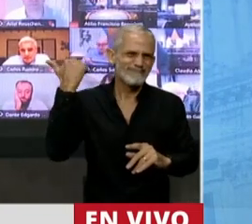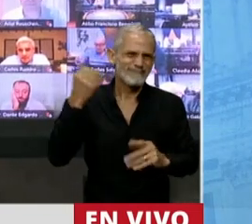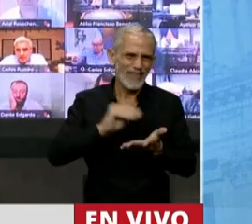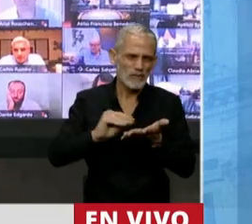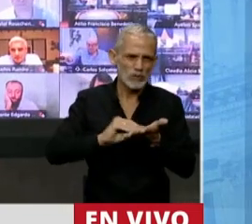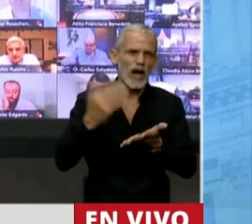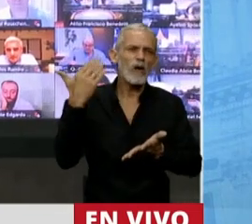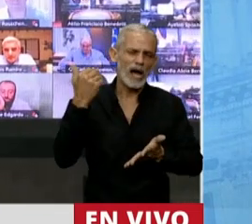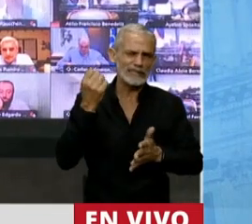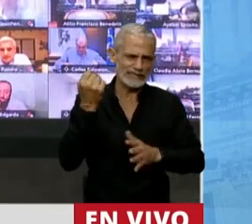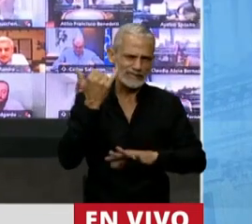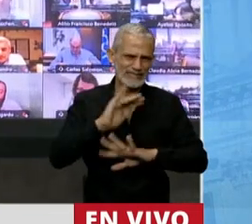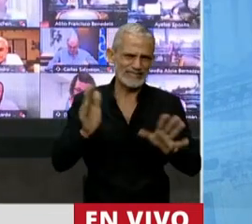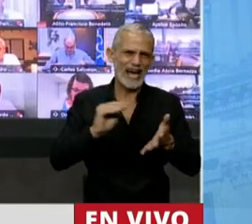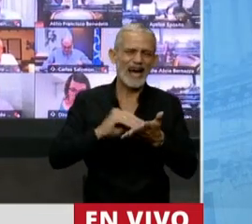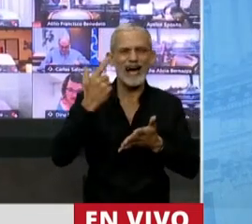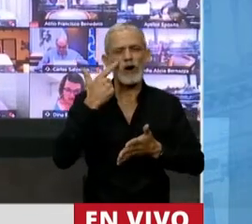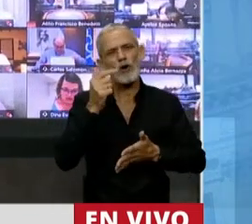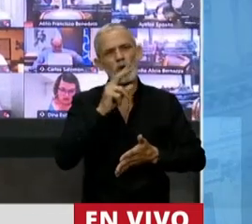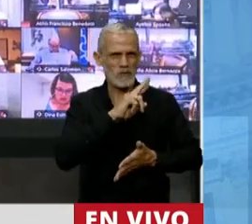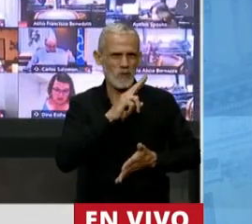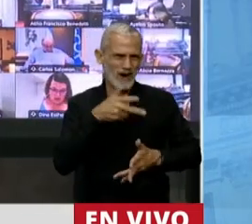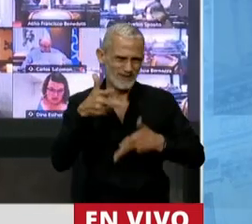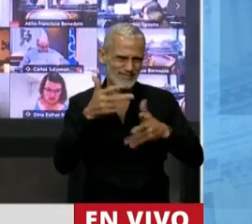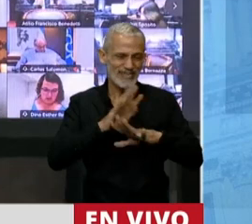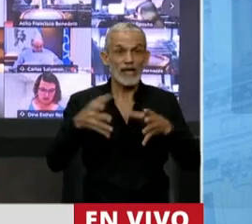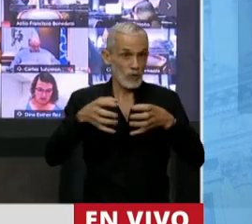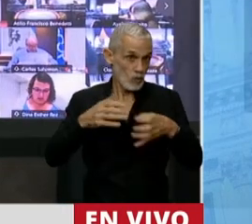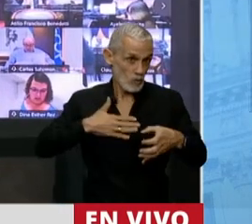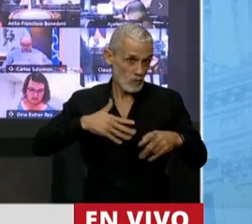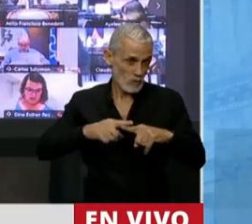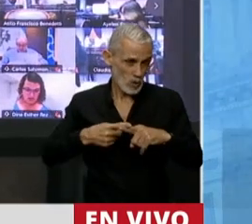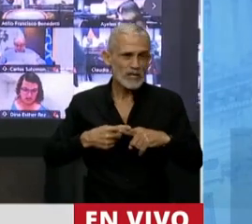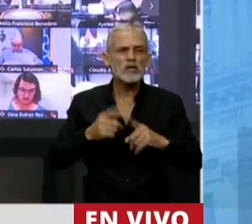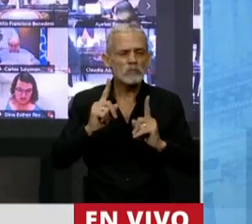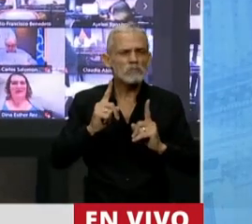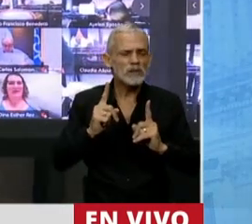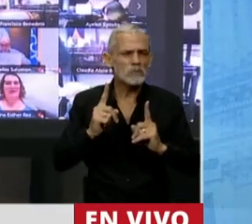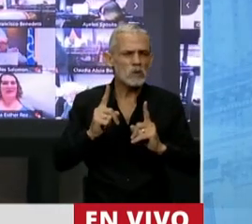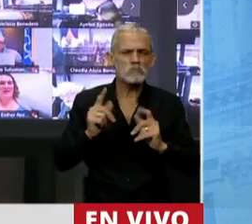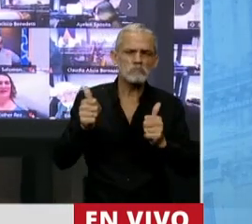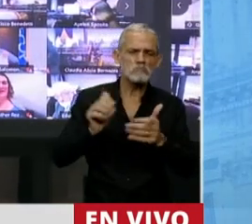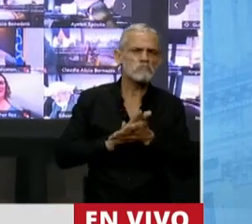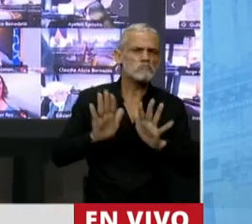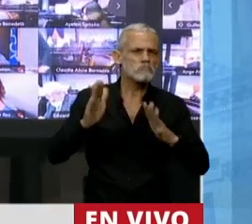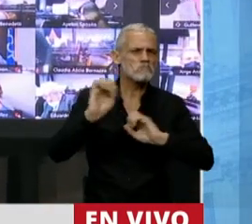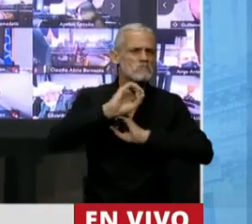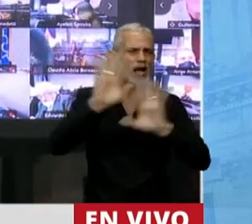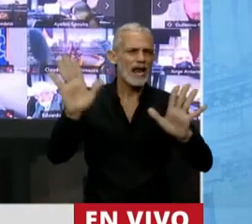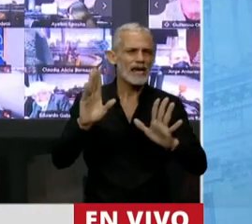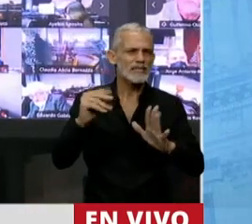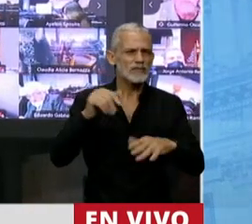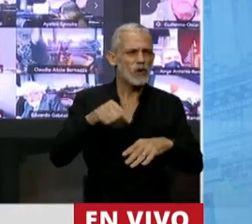diputados y diputadas de mi bloque e interbloque lo hicieron con sólidos argumentos en el